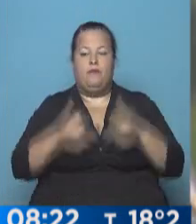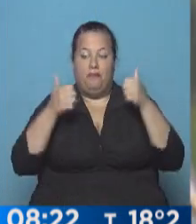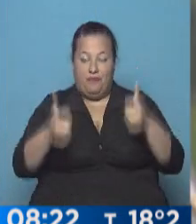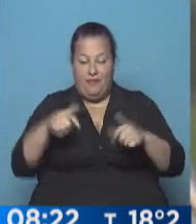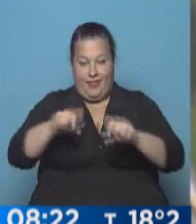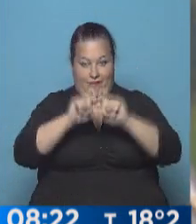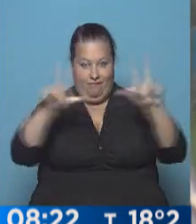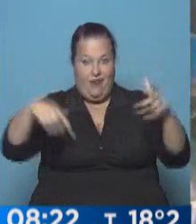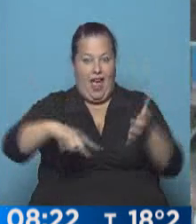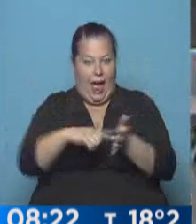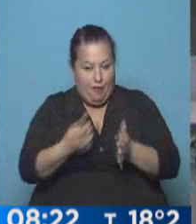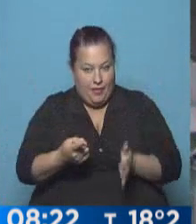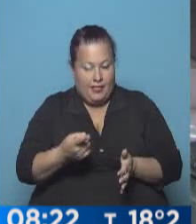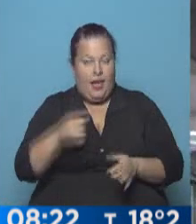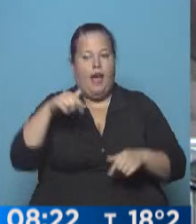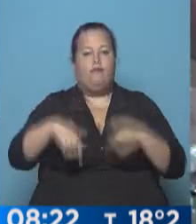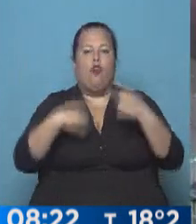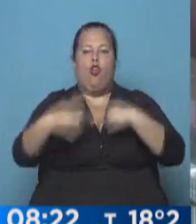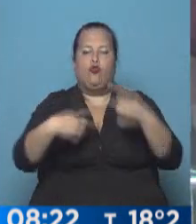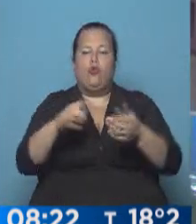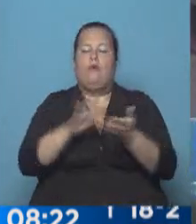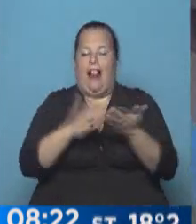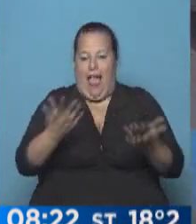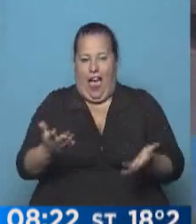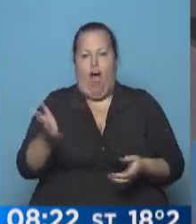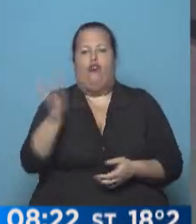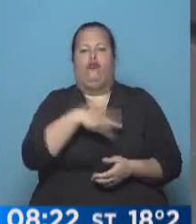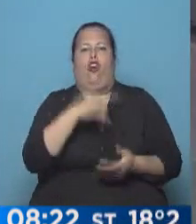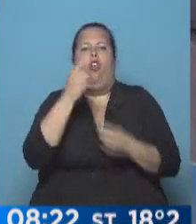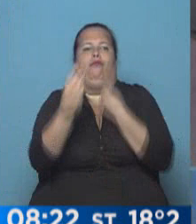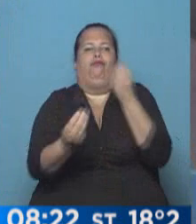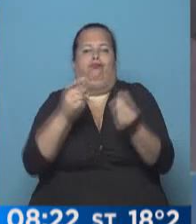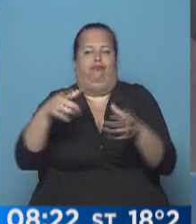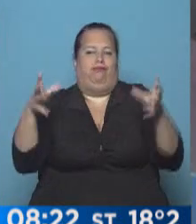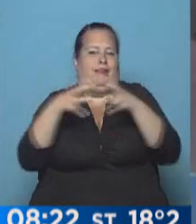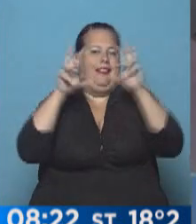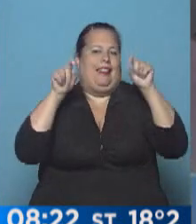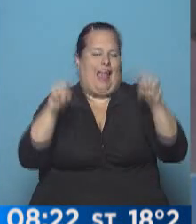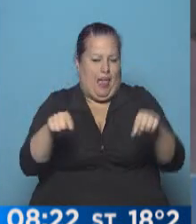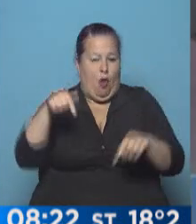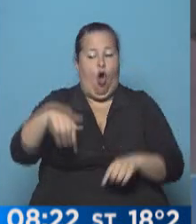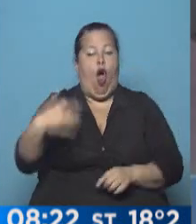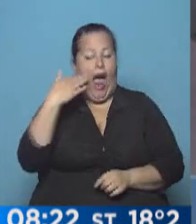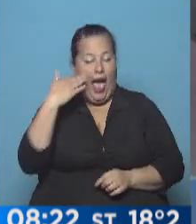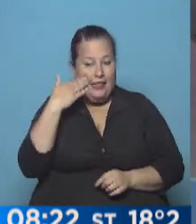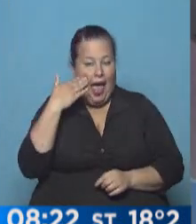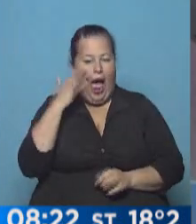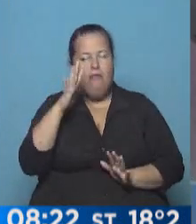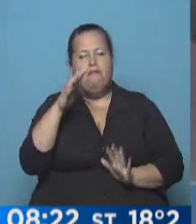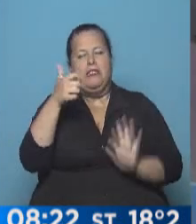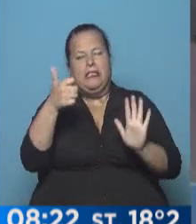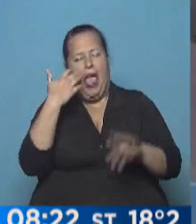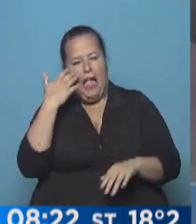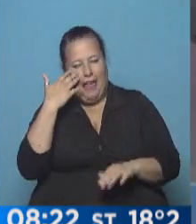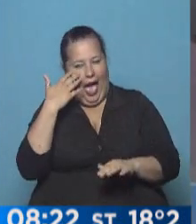Con esta imagen de la Ciudad de Buenos Aires vamos a seguir repasando, porque claro, todo pasa por los candidatos. Esta tarde, a partir de las 18